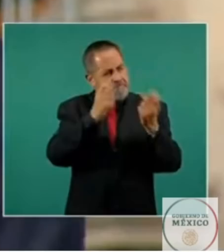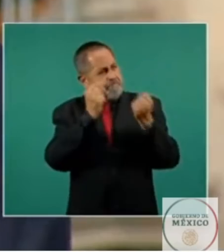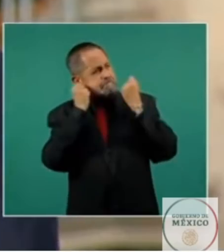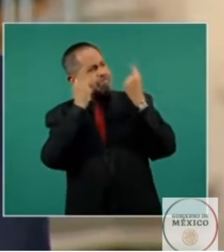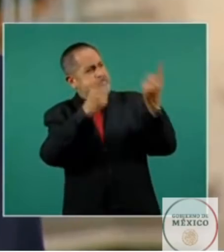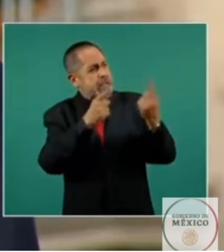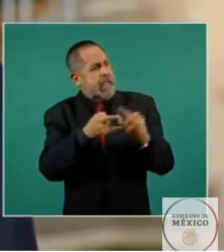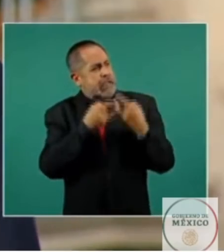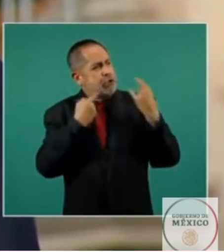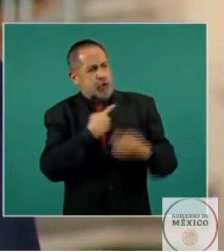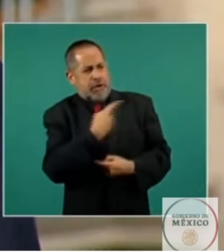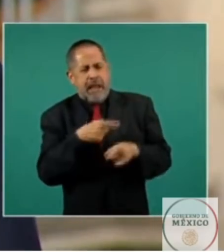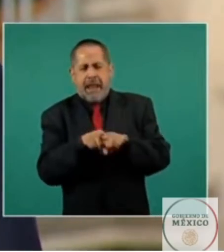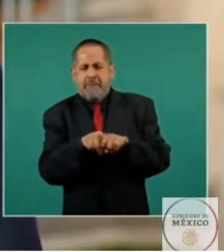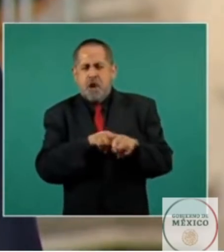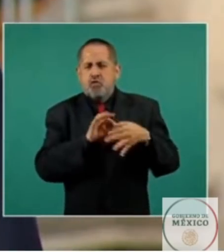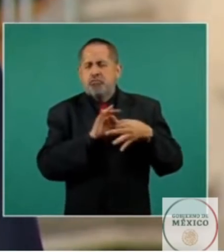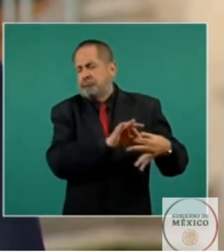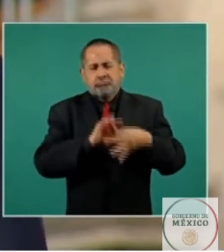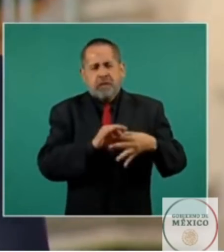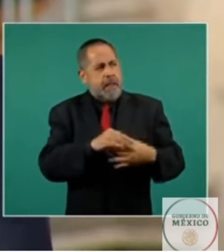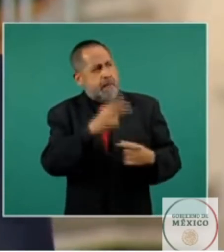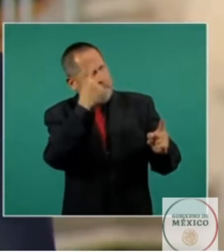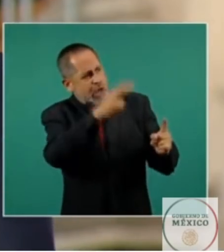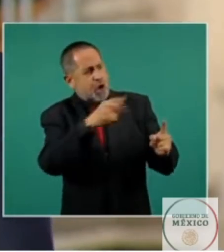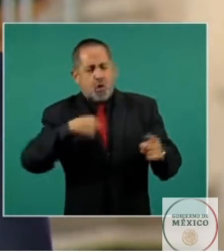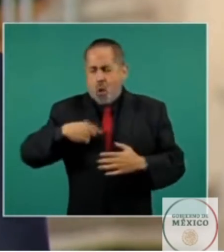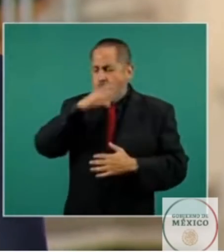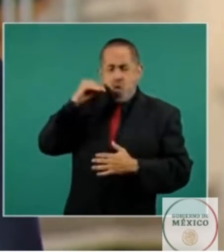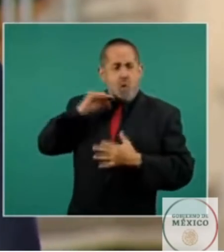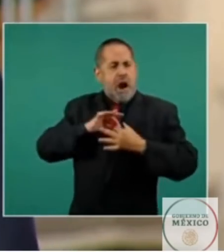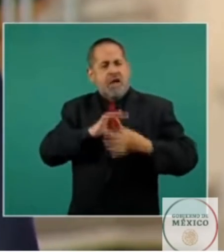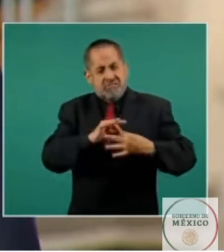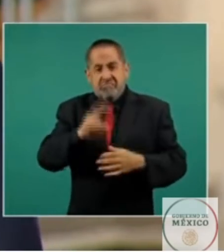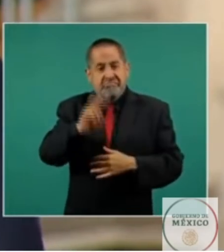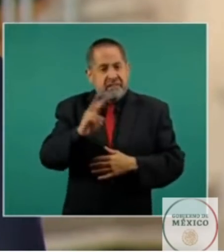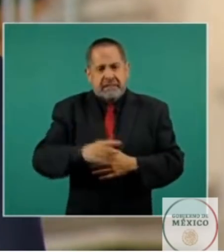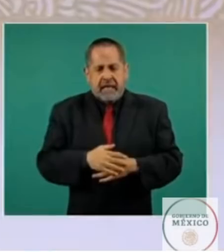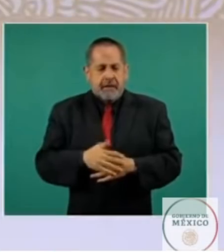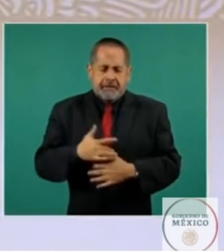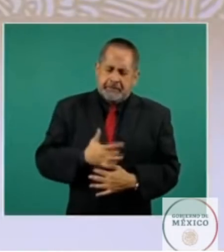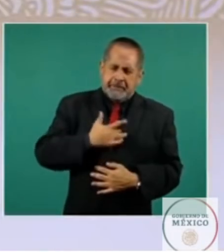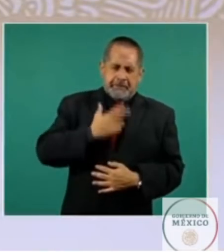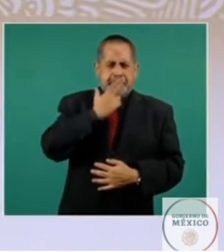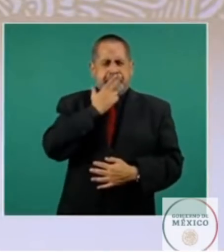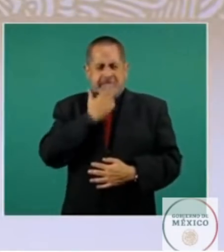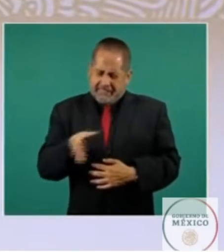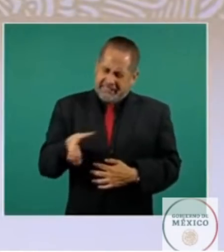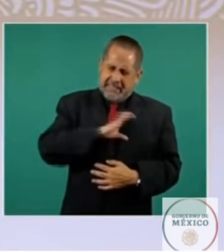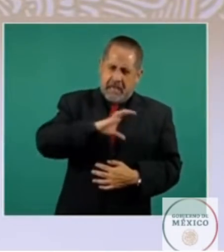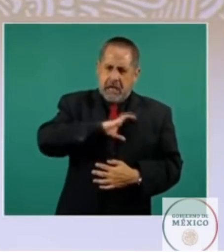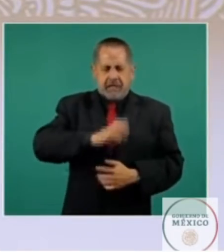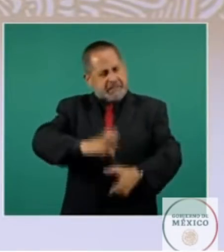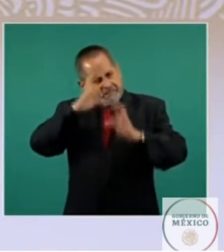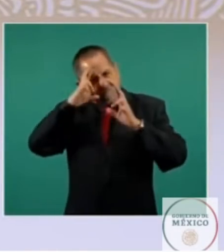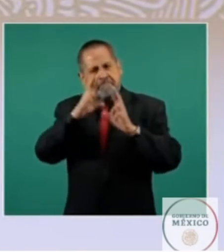históricos y de hermandad existentes entre México y Cuba una muestra genuina de aprecio cariño y respeto